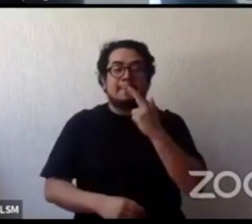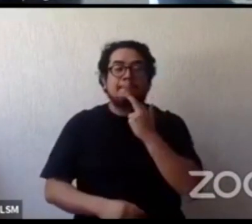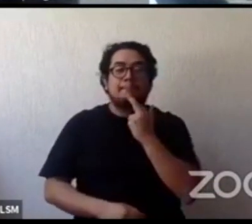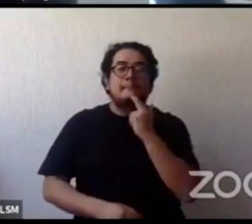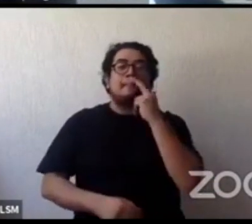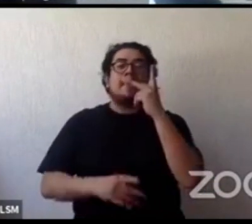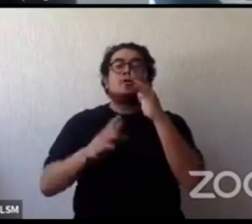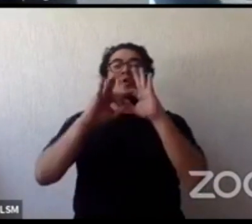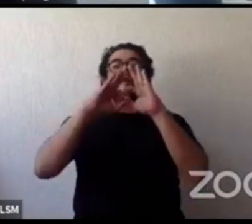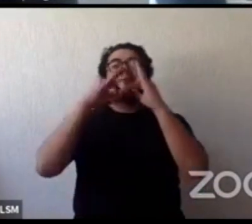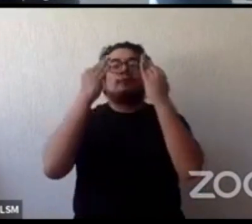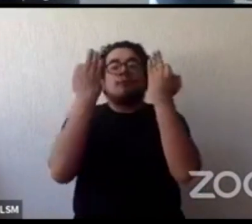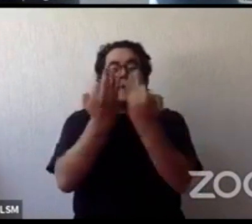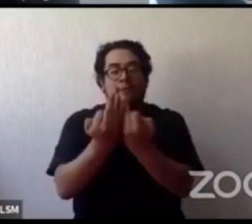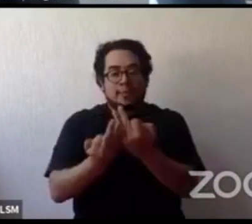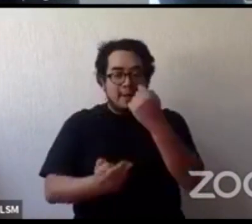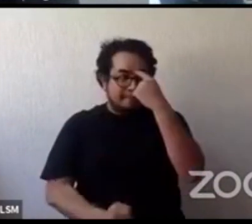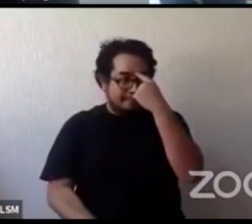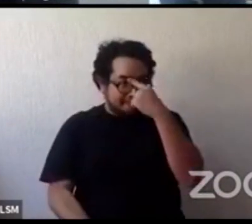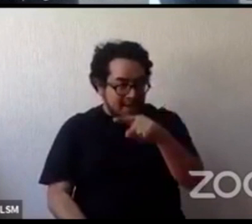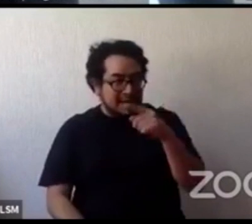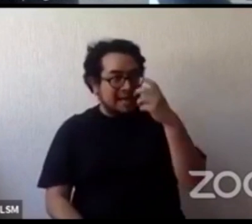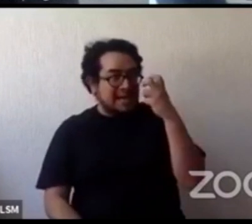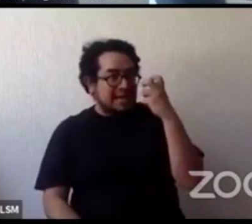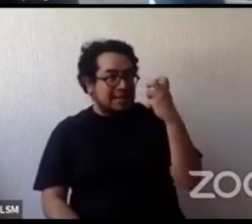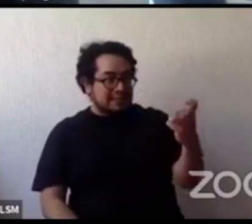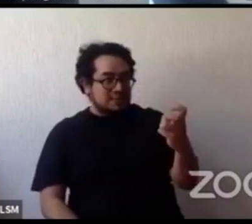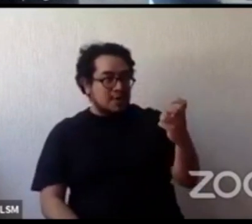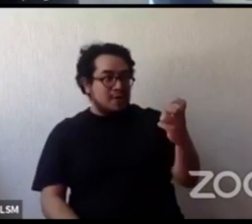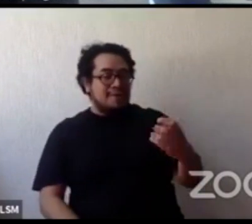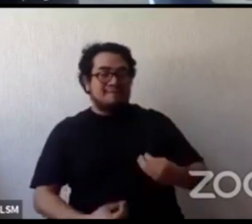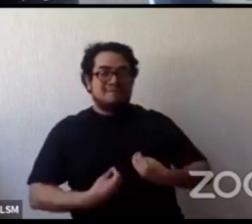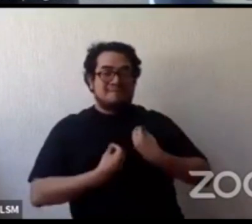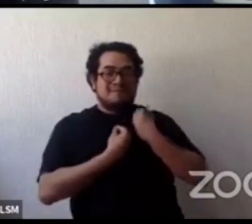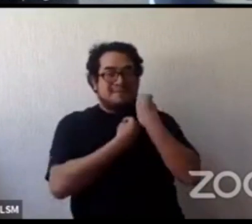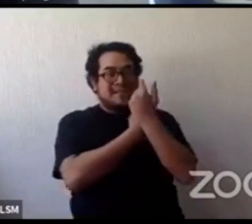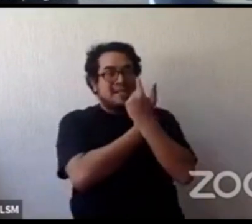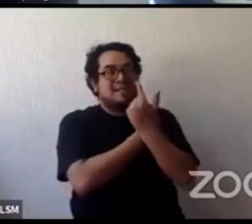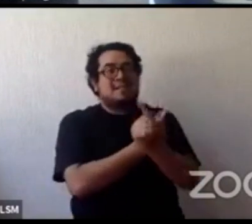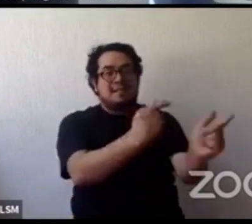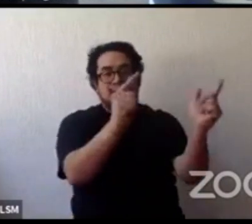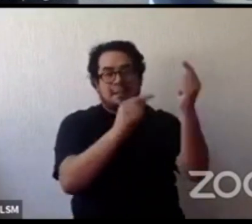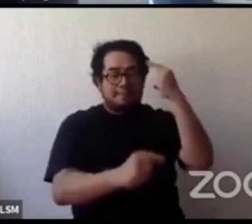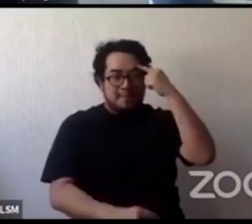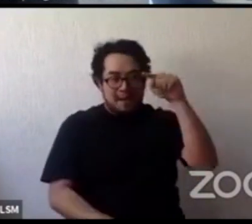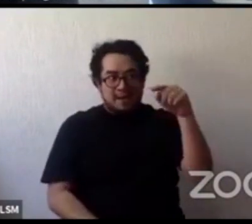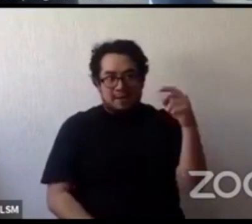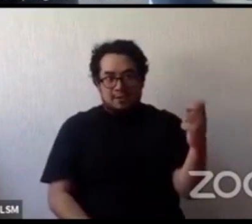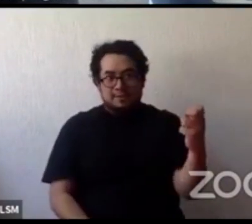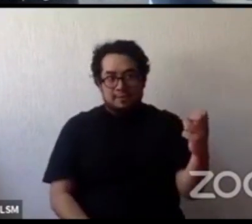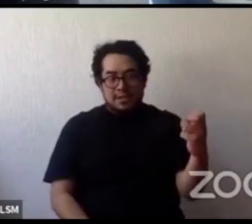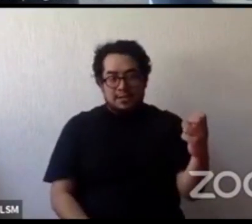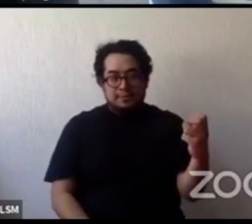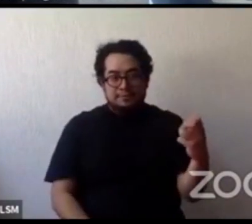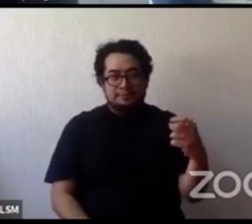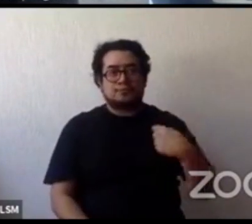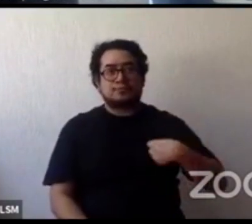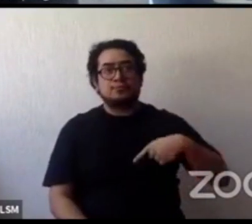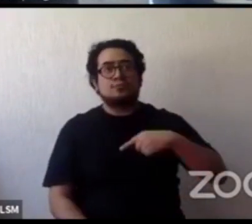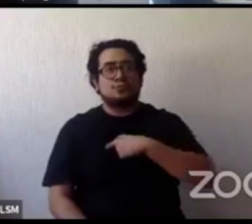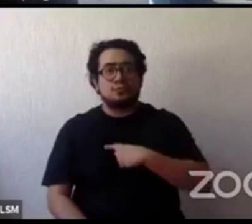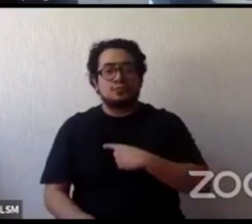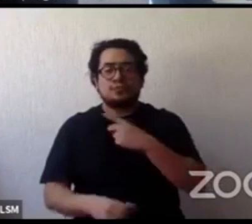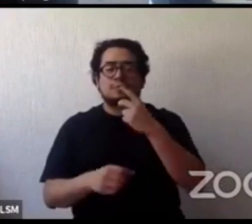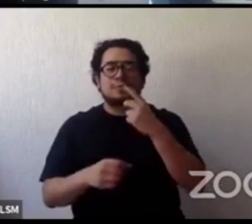y cómo garantizarles a ellos una vida libre de violencia lo primero es que nosotros invitamos siempre a cuidar al cuidador